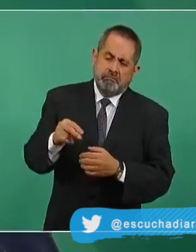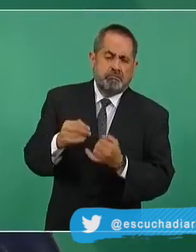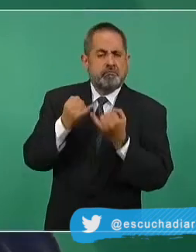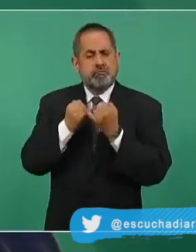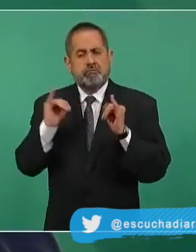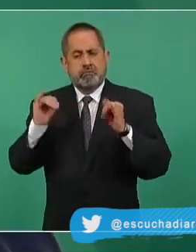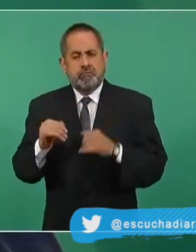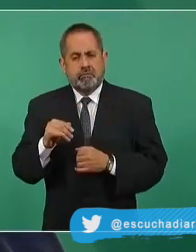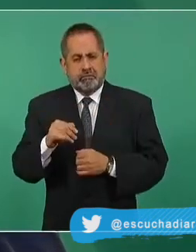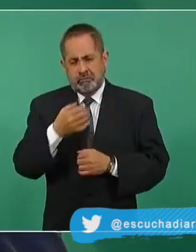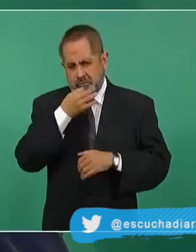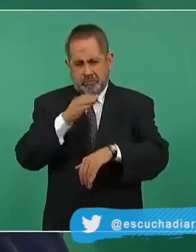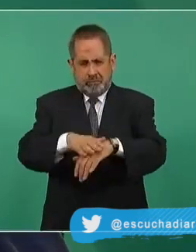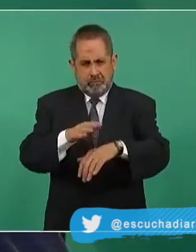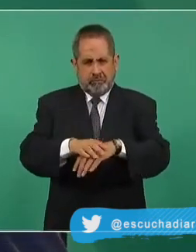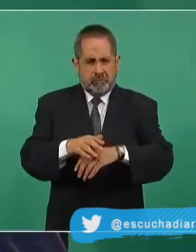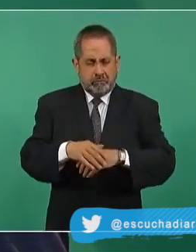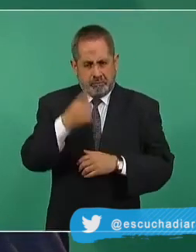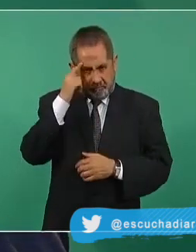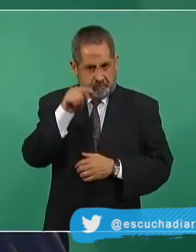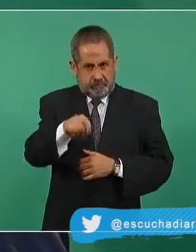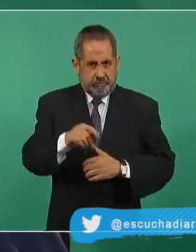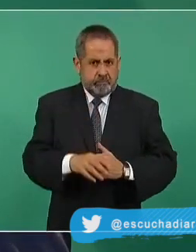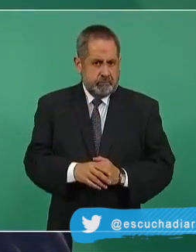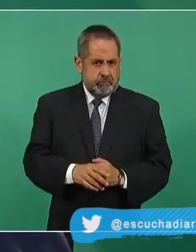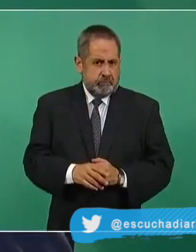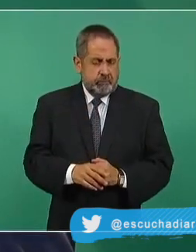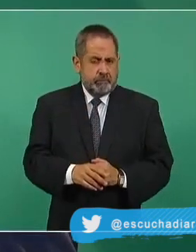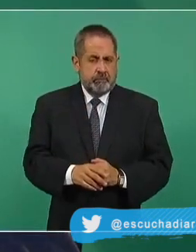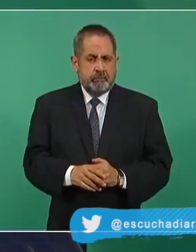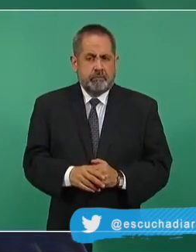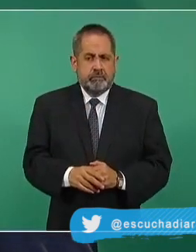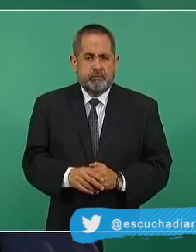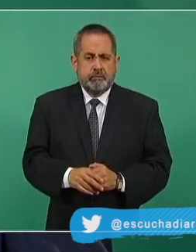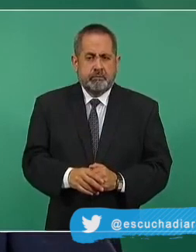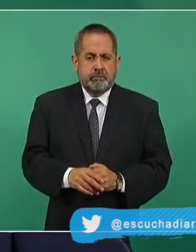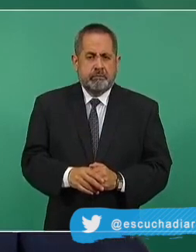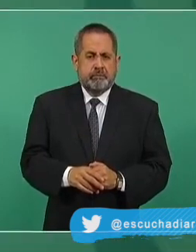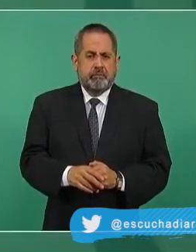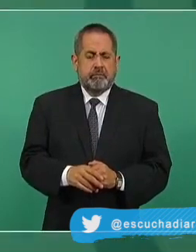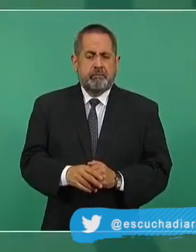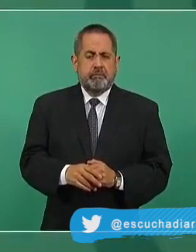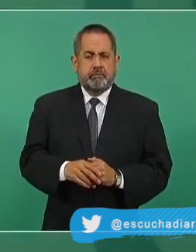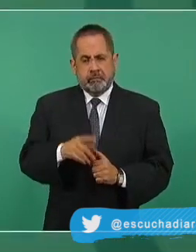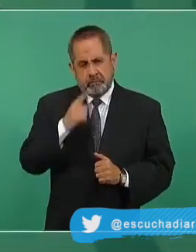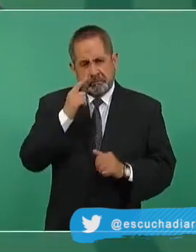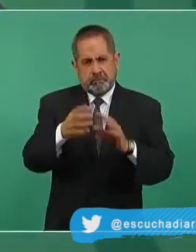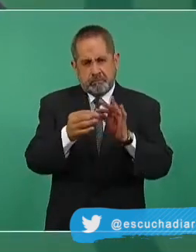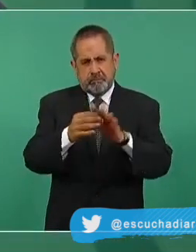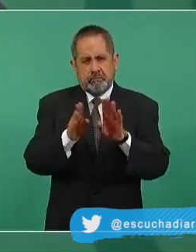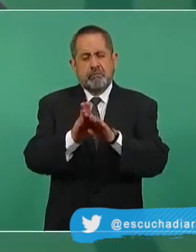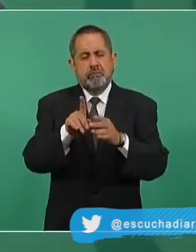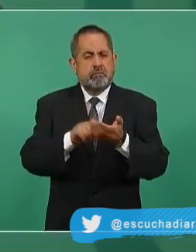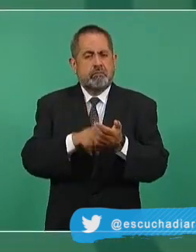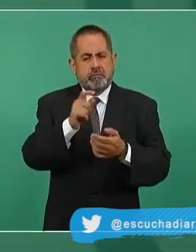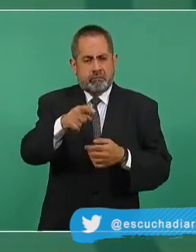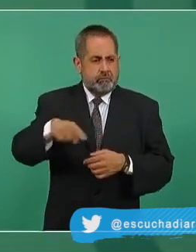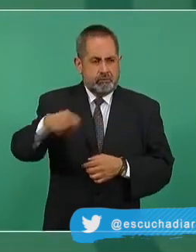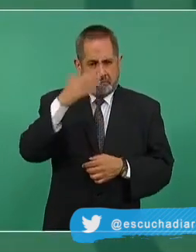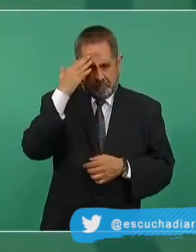Y de una vez para que tengan ustedes más